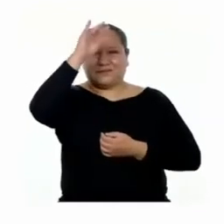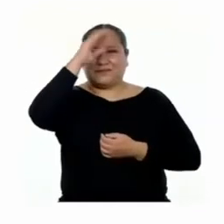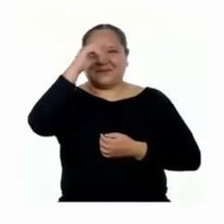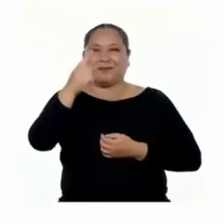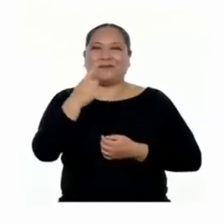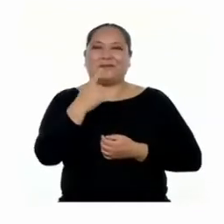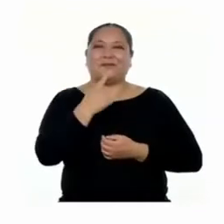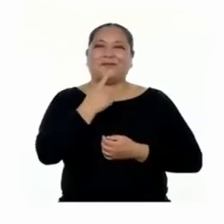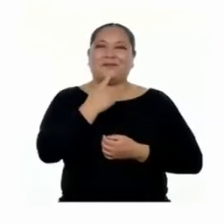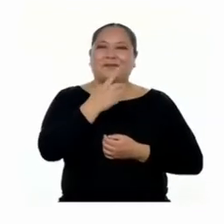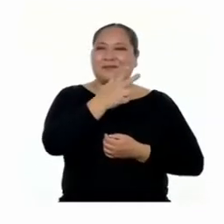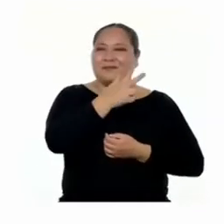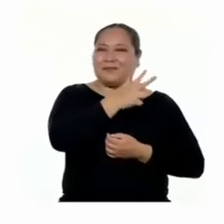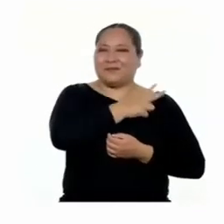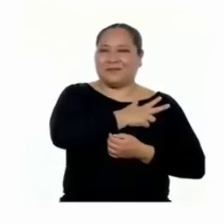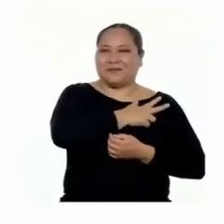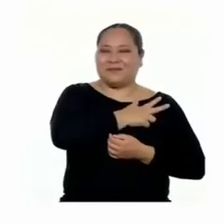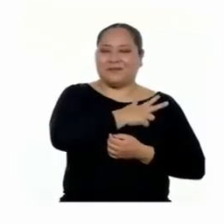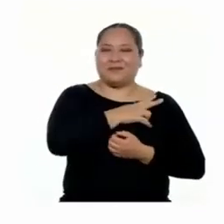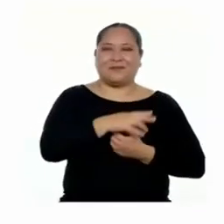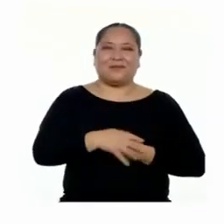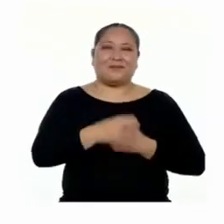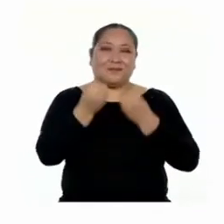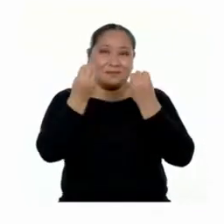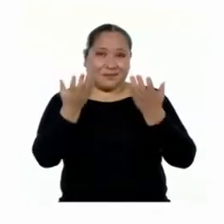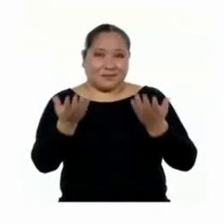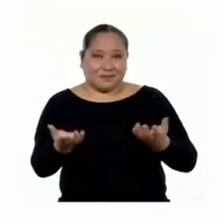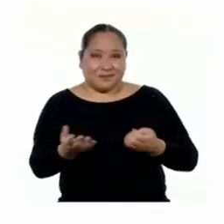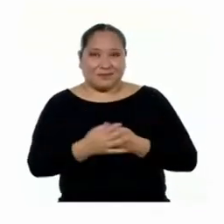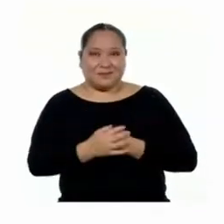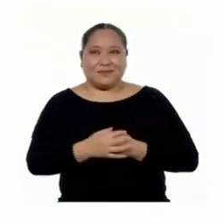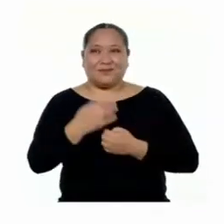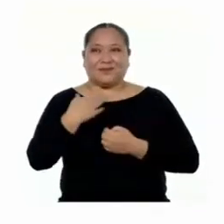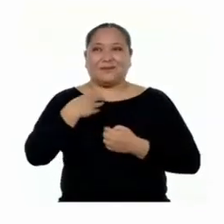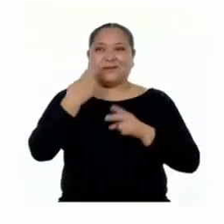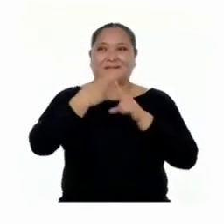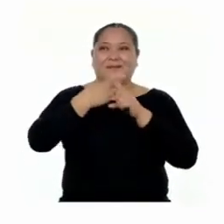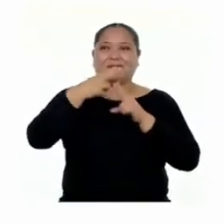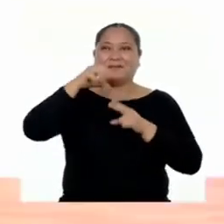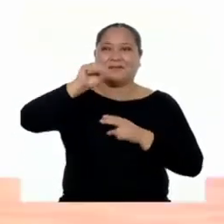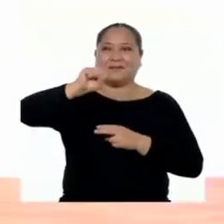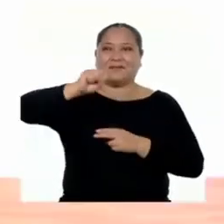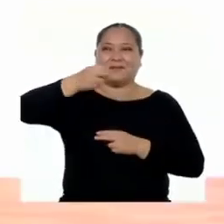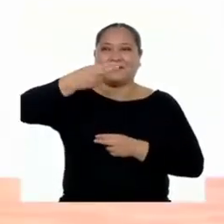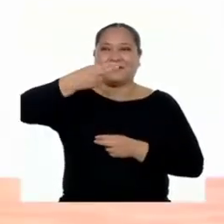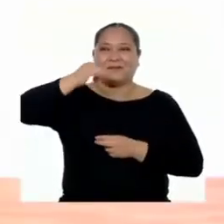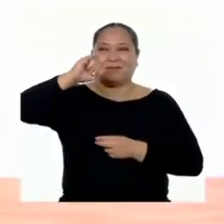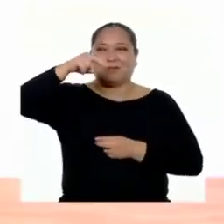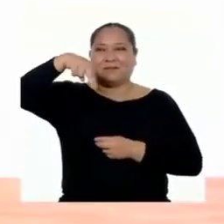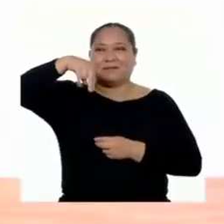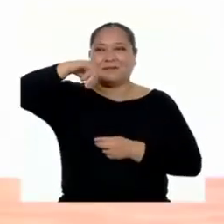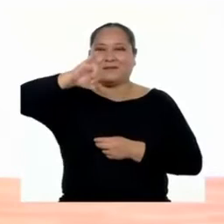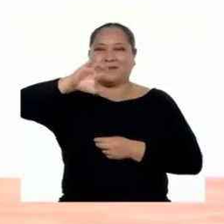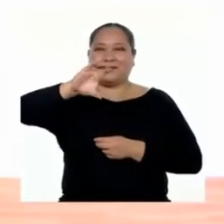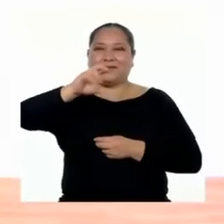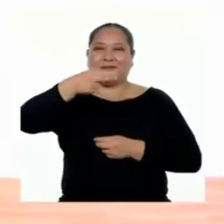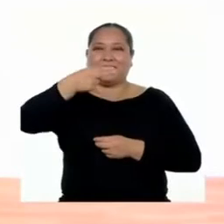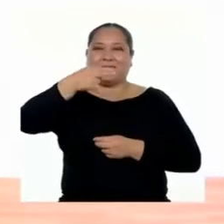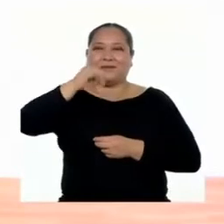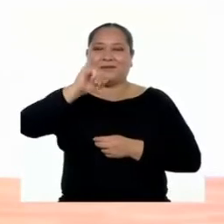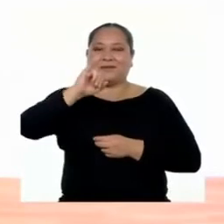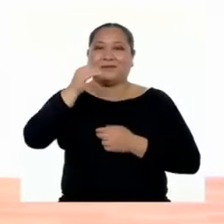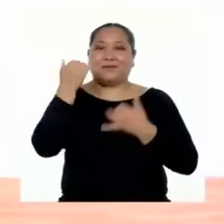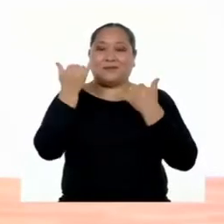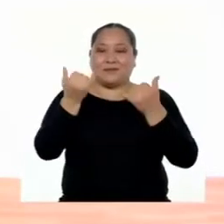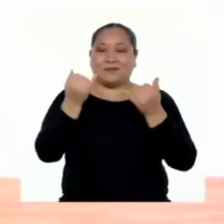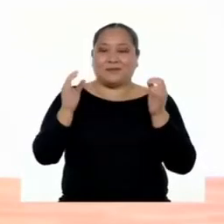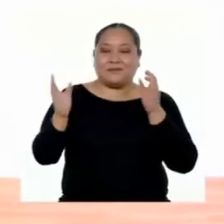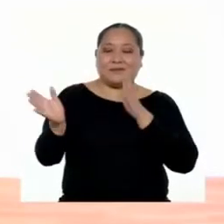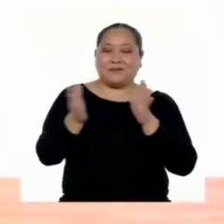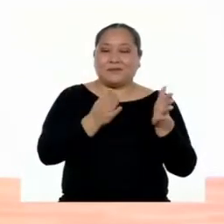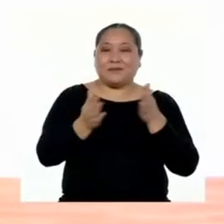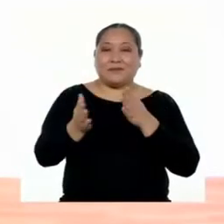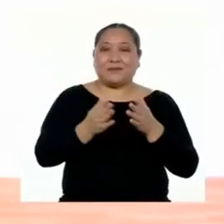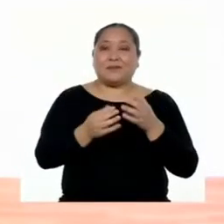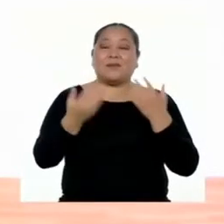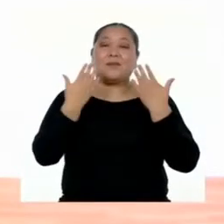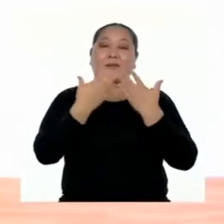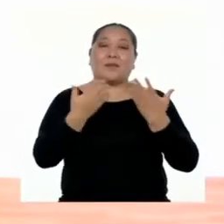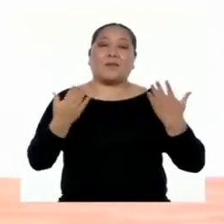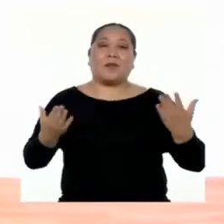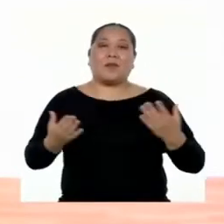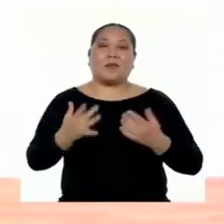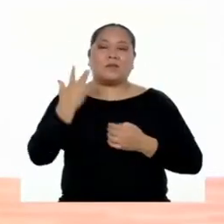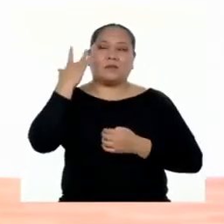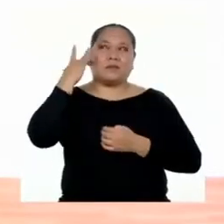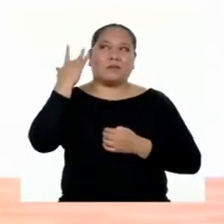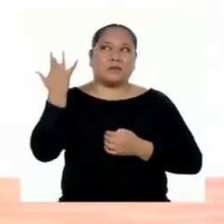chicas y chicos de tercero de secundaria! ¿Cómo están? Soy Shinichi y hoy vamos a mover cosas creando ritmos con